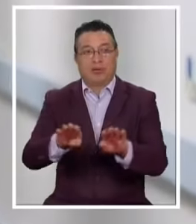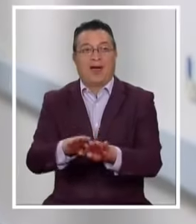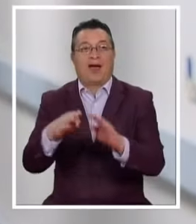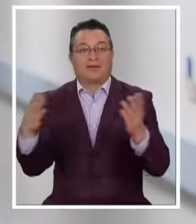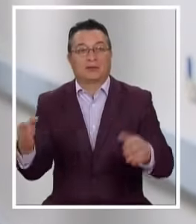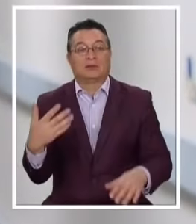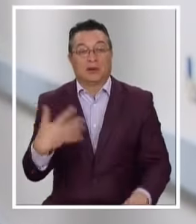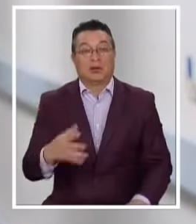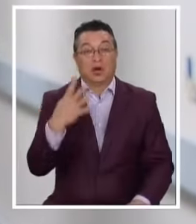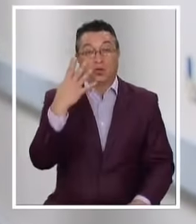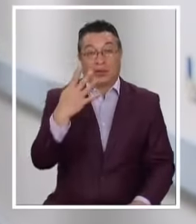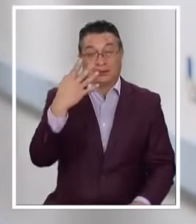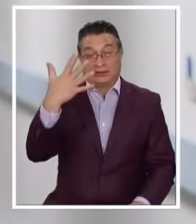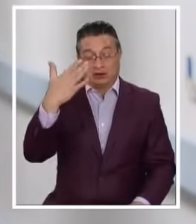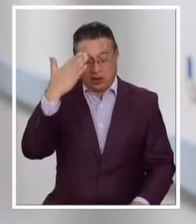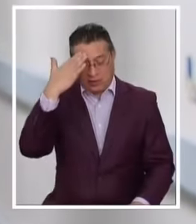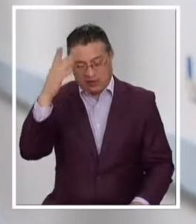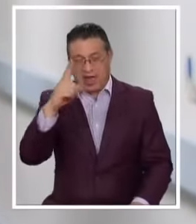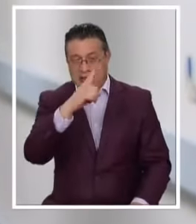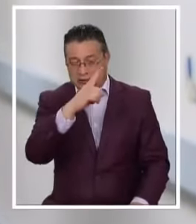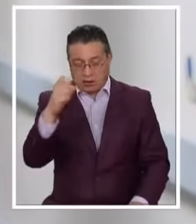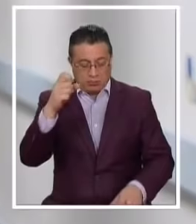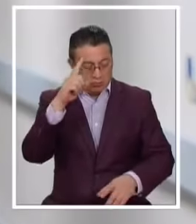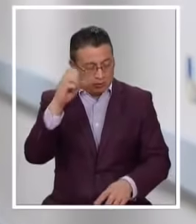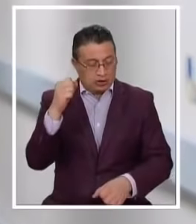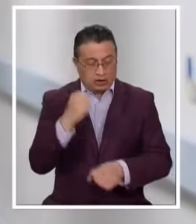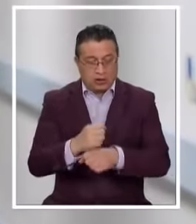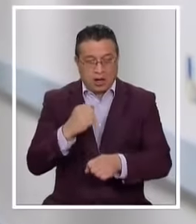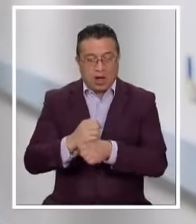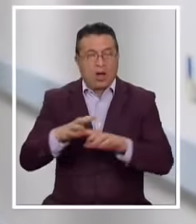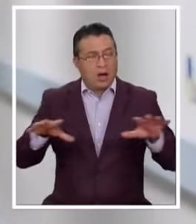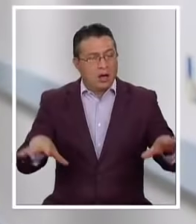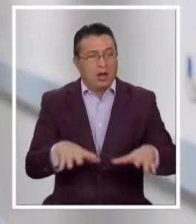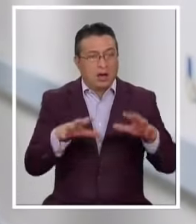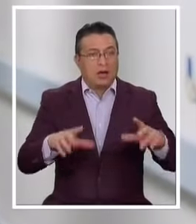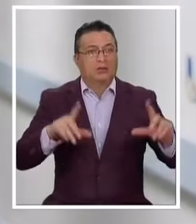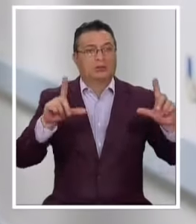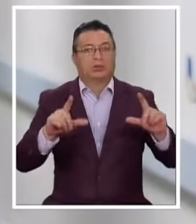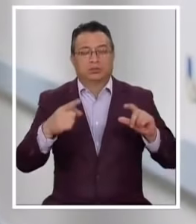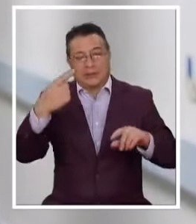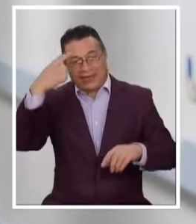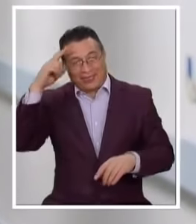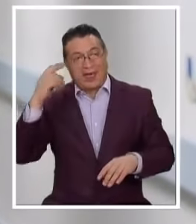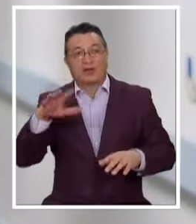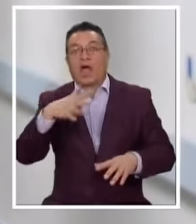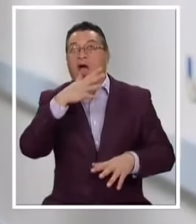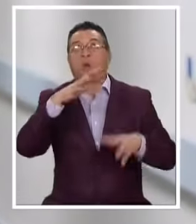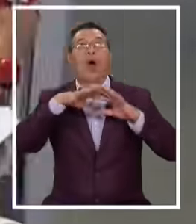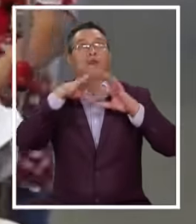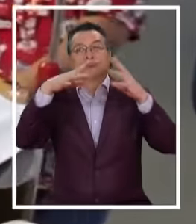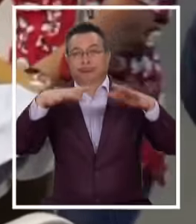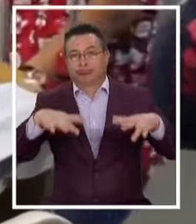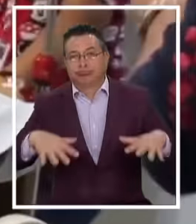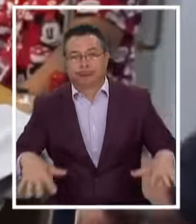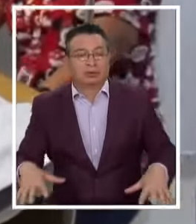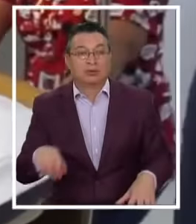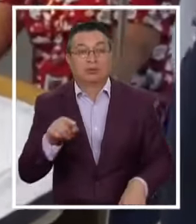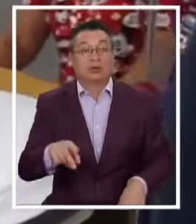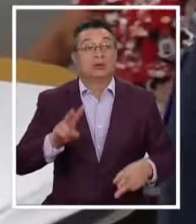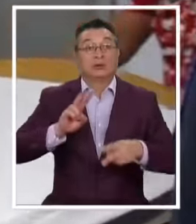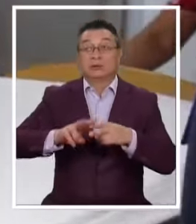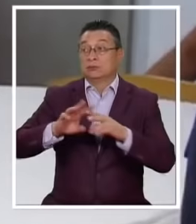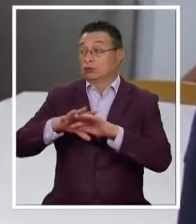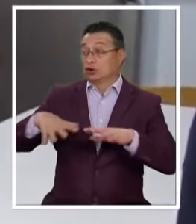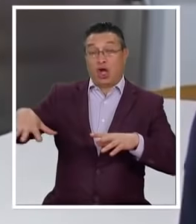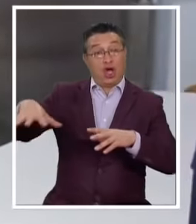45 días Dedicados 100% A esto Y a sacar Todos los trabajos Que tenían que ver Con la mitigación Del daño Que había hecho El agua Básicamente Para poder montar Esta